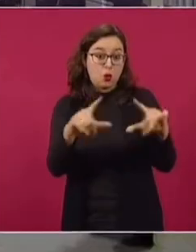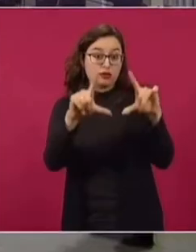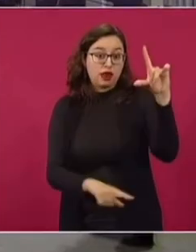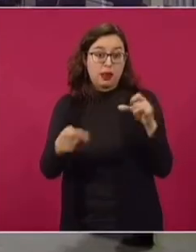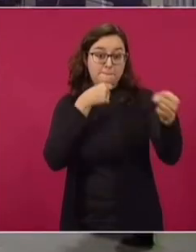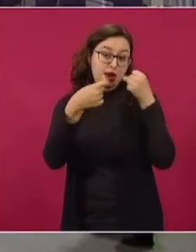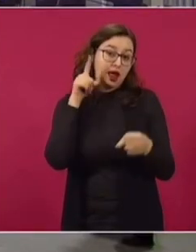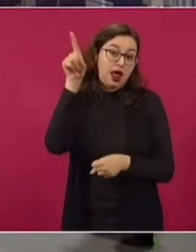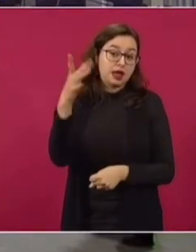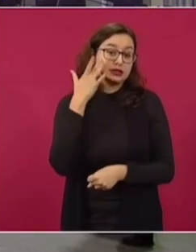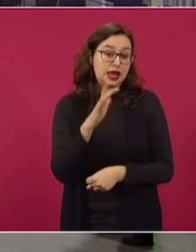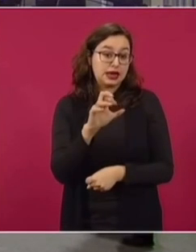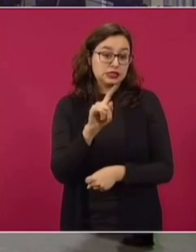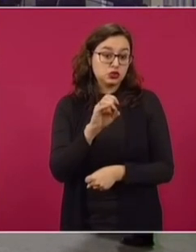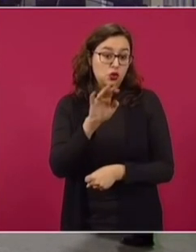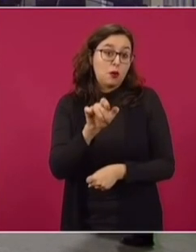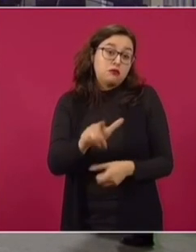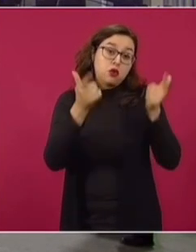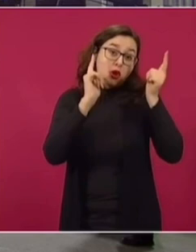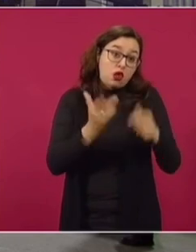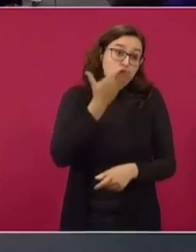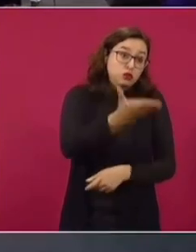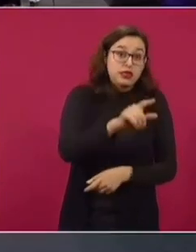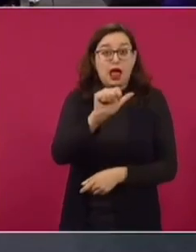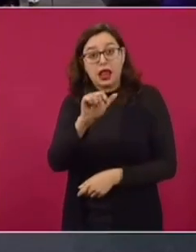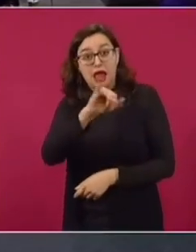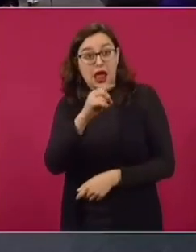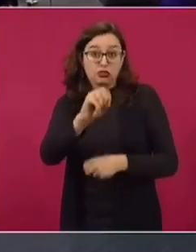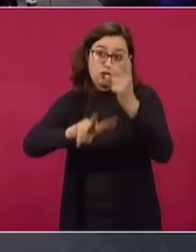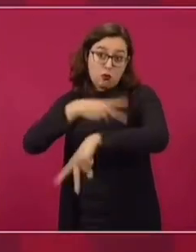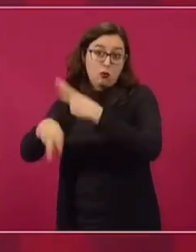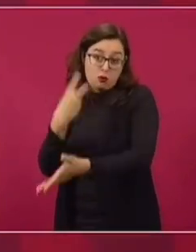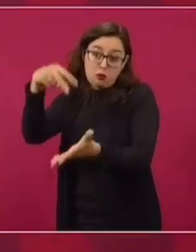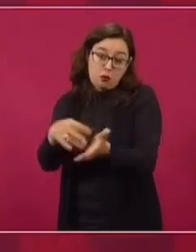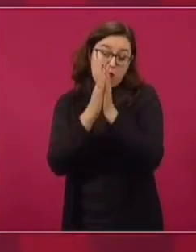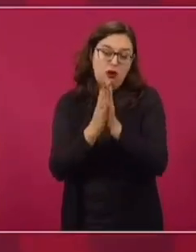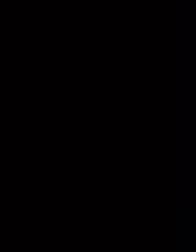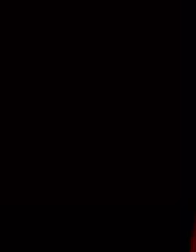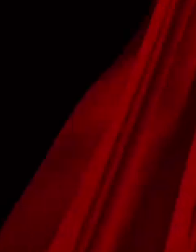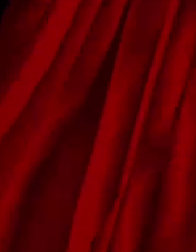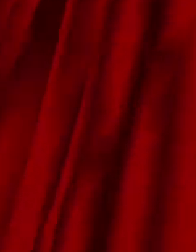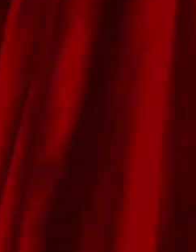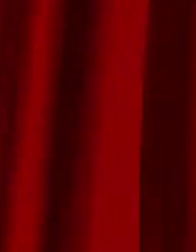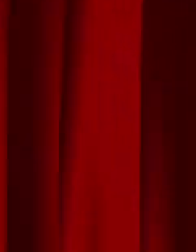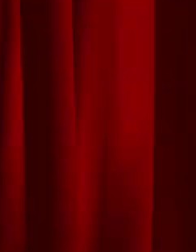periodistas de San Cristóbal de las Casas. Ojalá ahí pueda estar, presente. Y Alejandro Encinas, por favor. Pues yo no, pero Alejandro sí podría estar. Muchas gracias, presidente. Gracias.